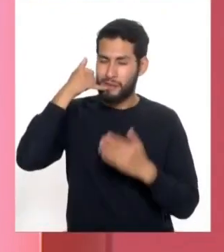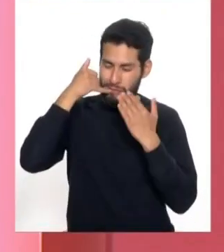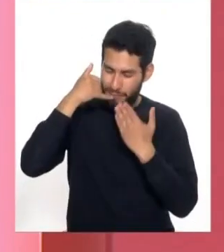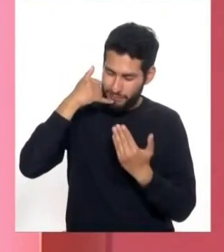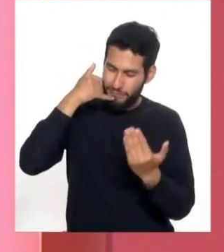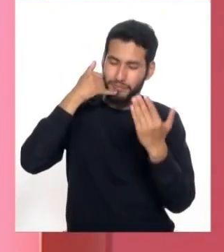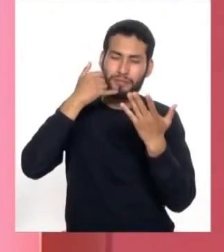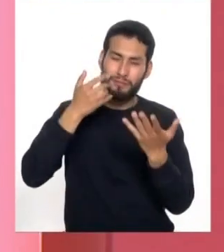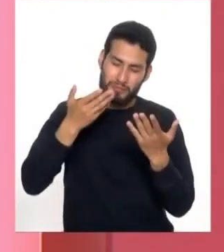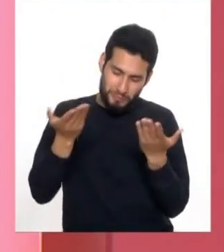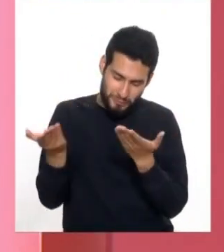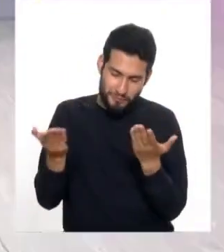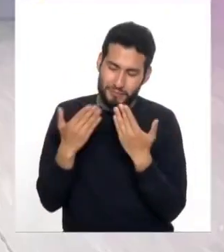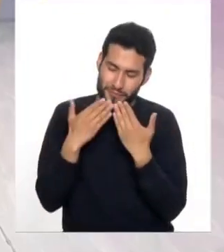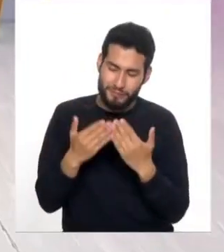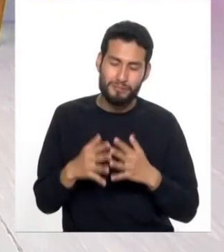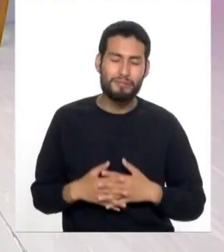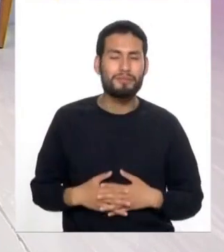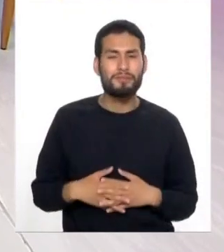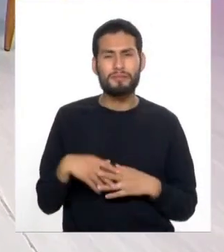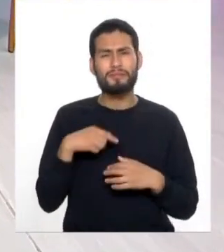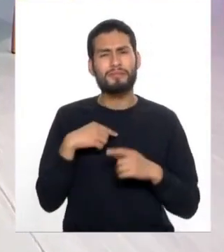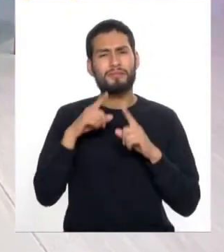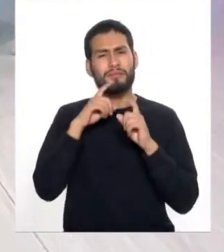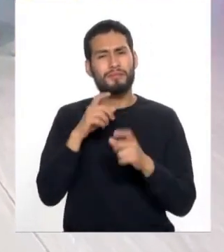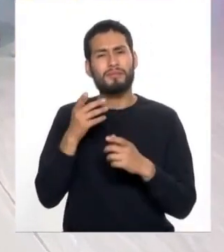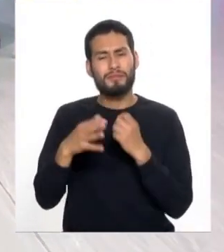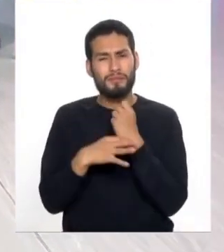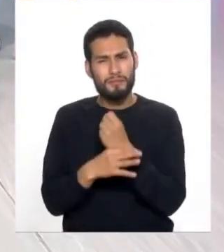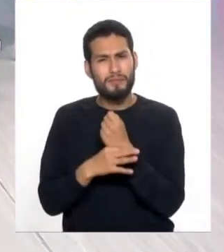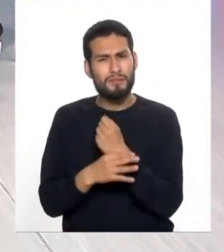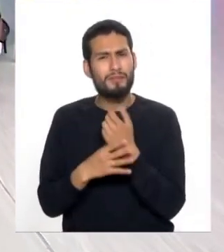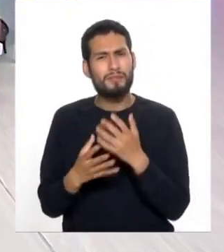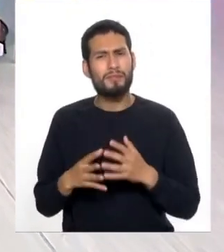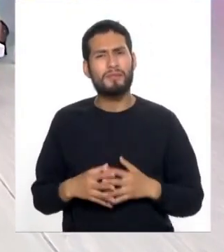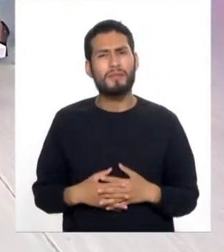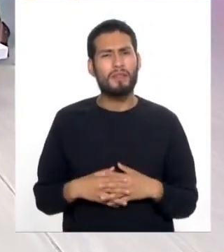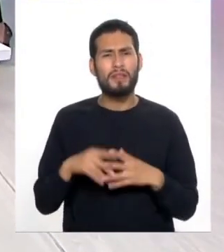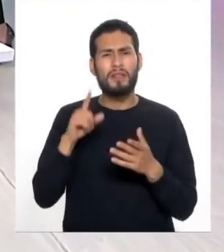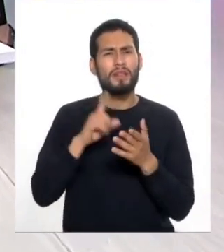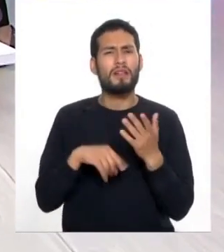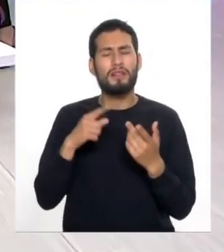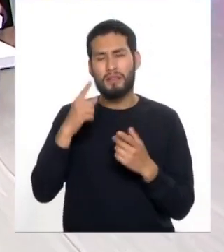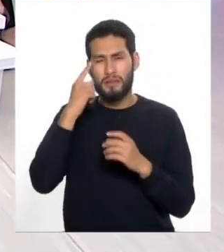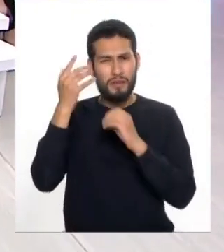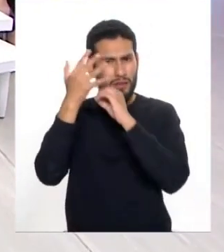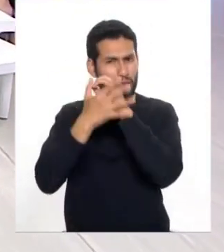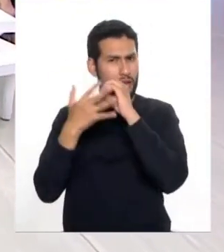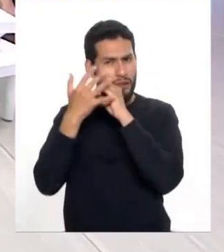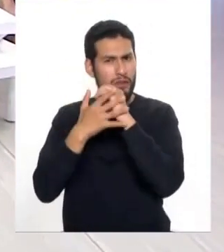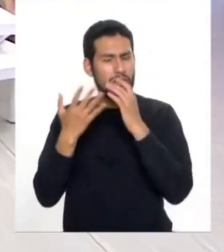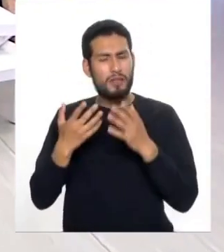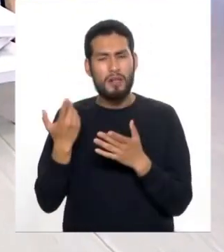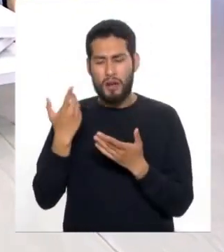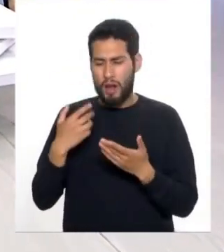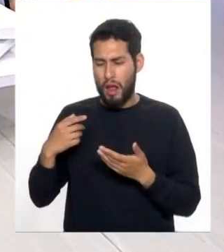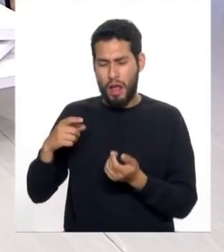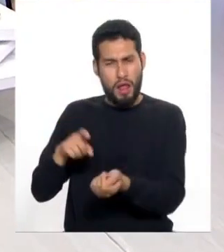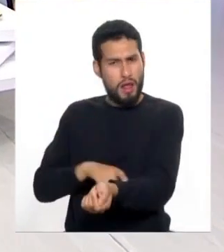un gusto ante todo. Gracias. Mi consulta para la doctora es, en el caso de las cataratas congénitas,